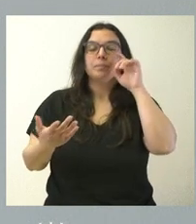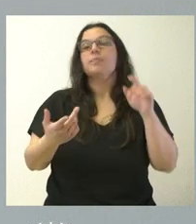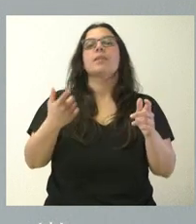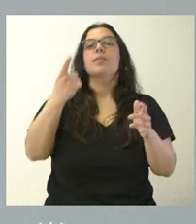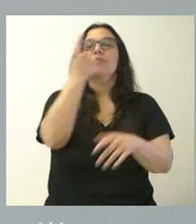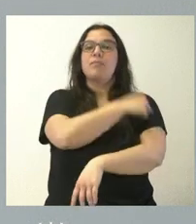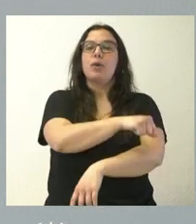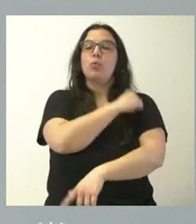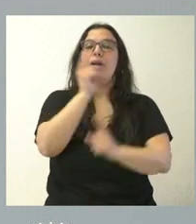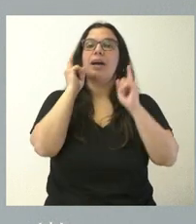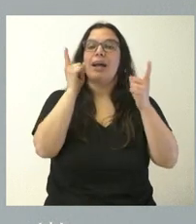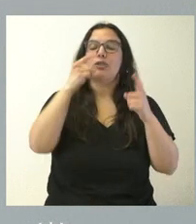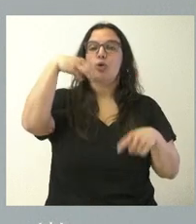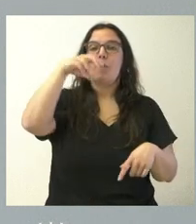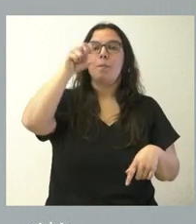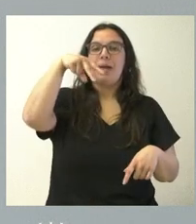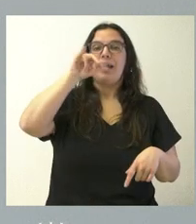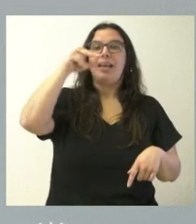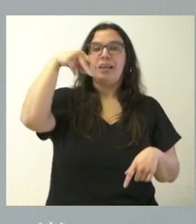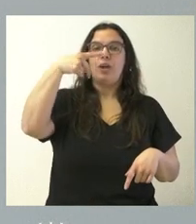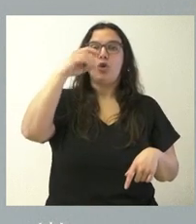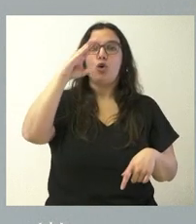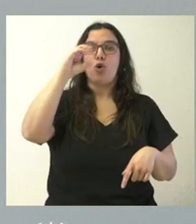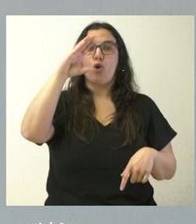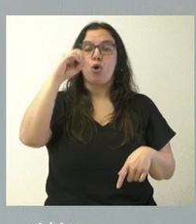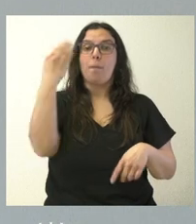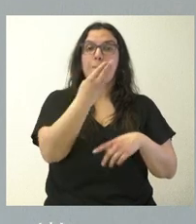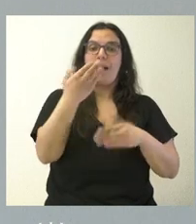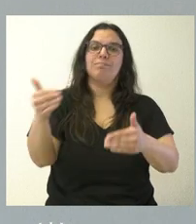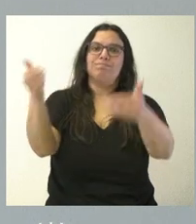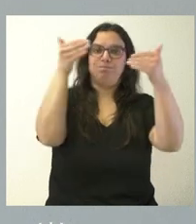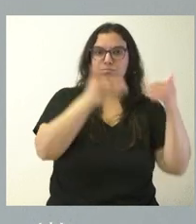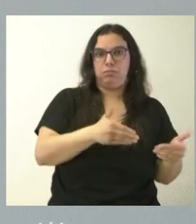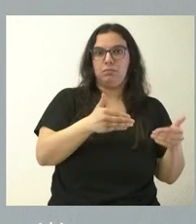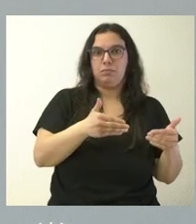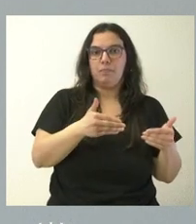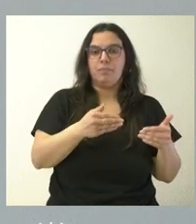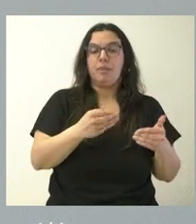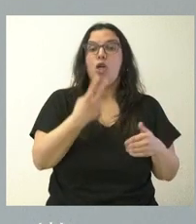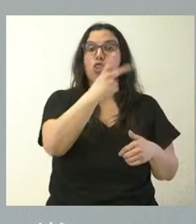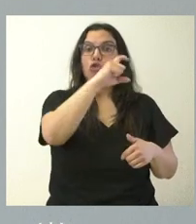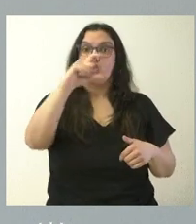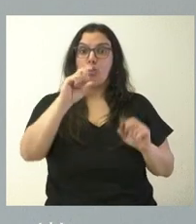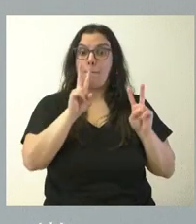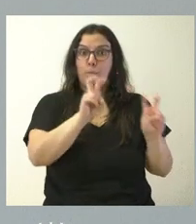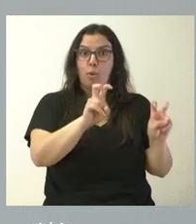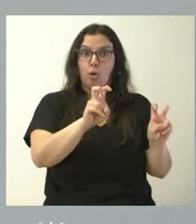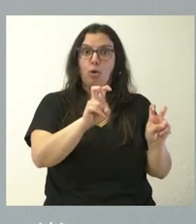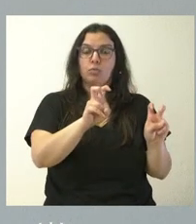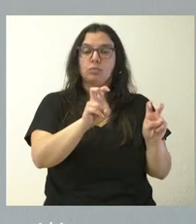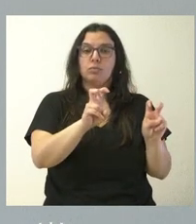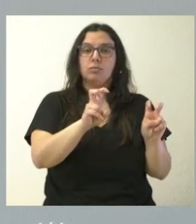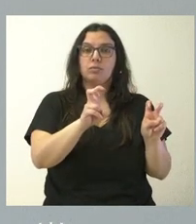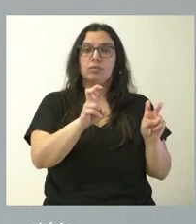en el caso del meningococo B se ha cambiado para adelantarse las dos primeras dosis de los